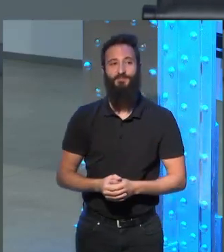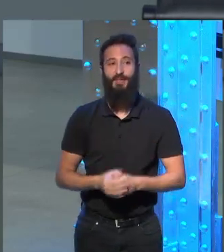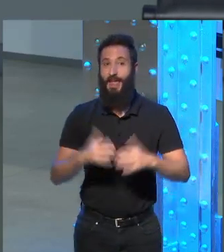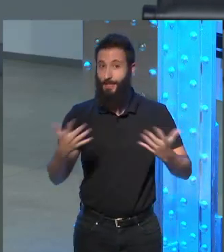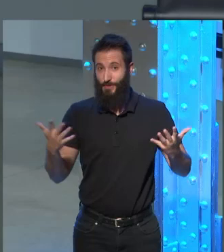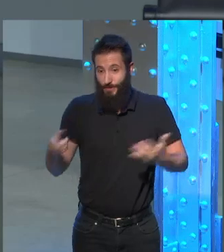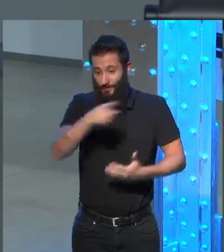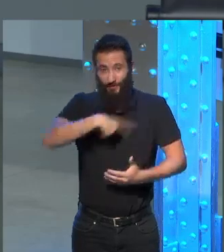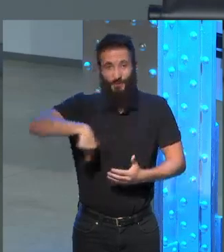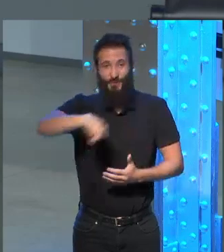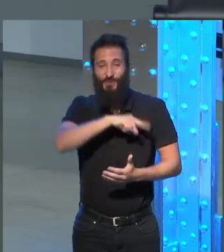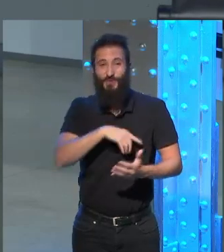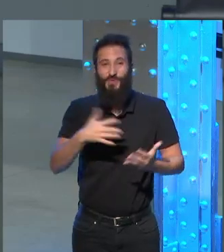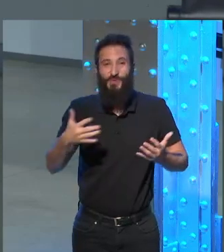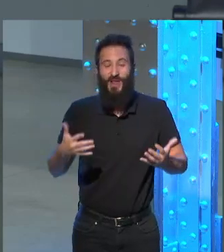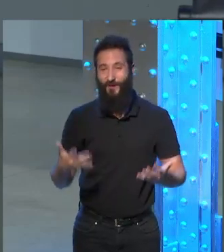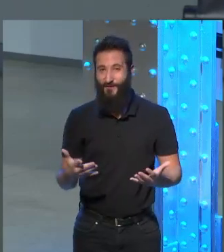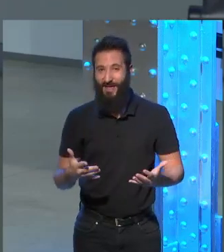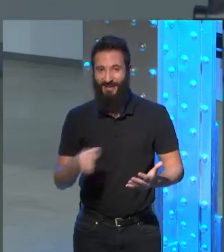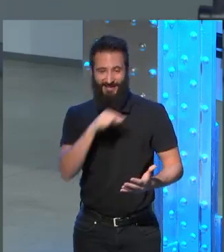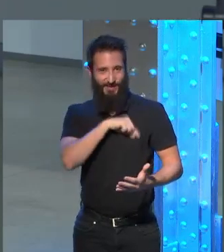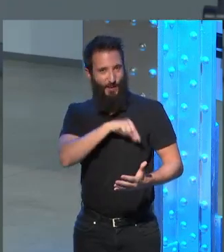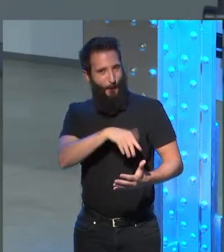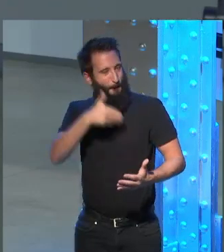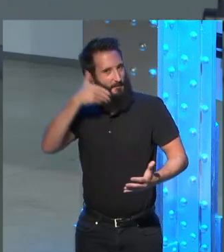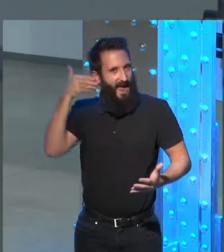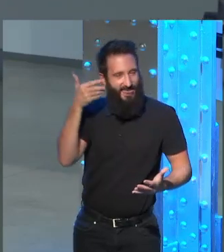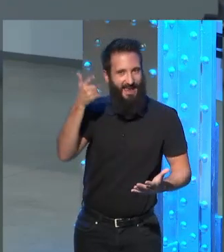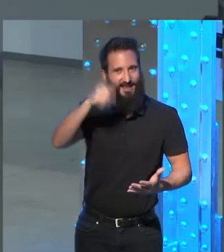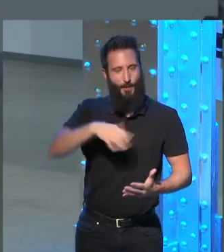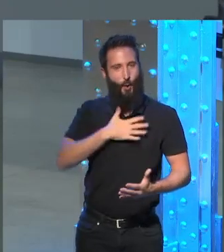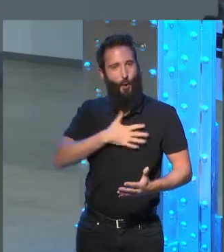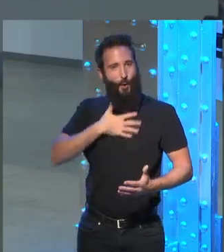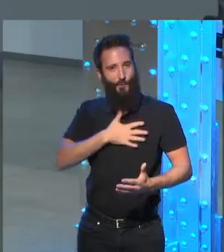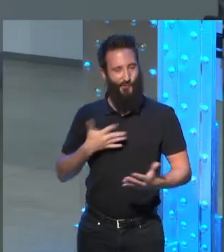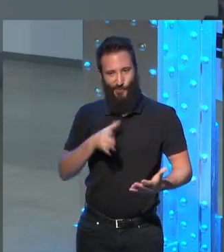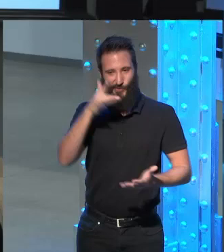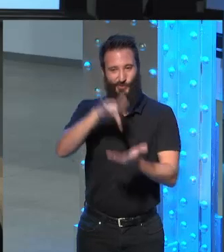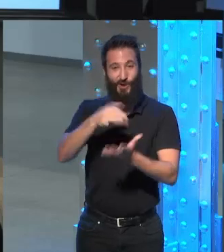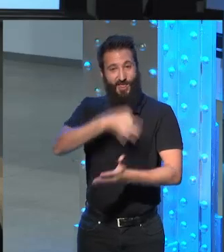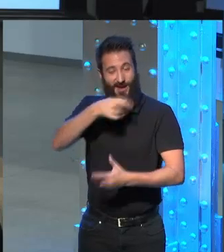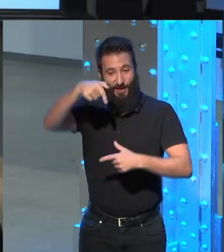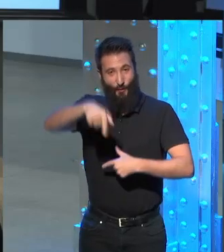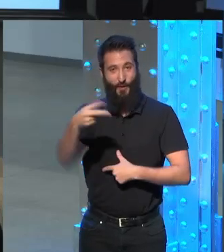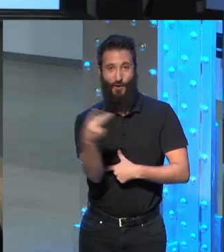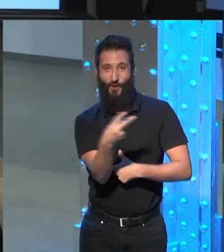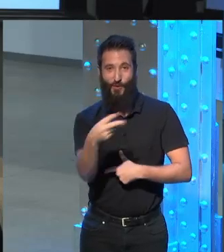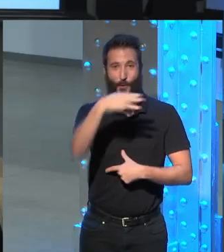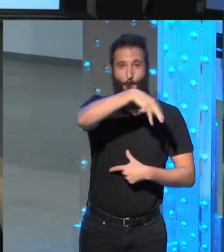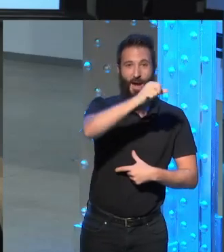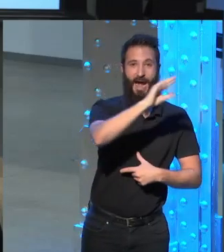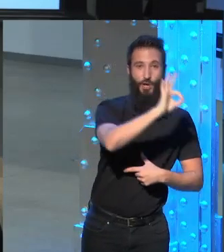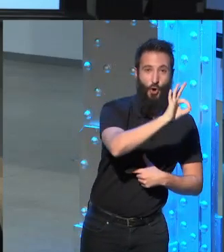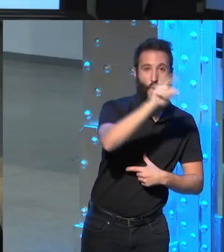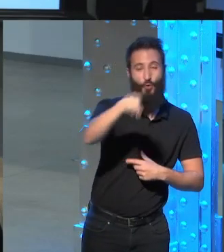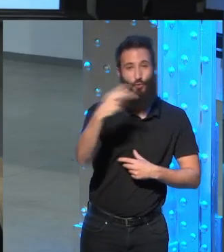Entonces tenemos el placer y el privilegio esta tarde de tenerlos a los dos, a Mario y a Rubén,